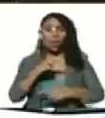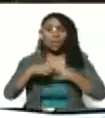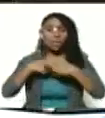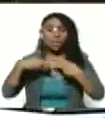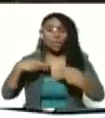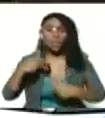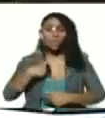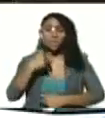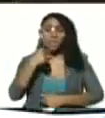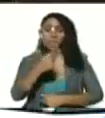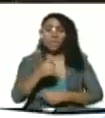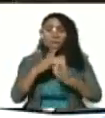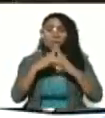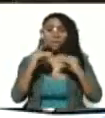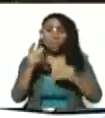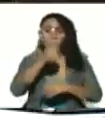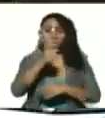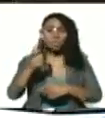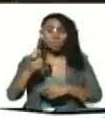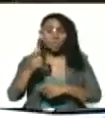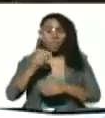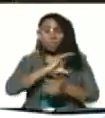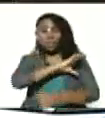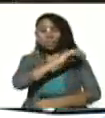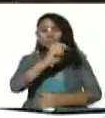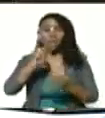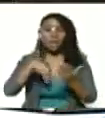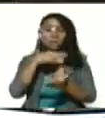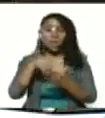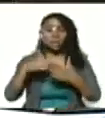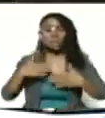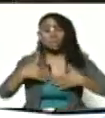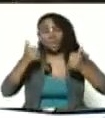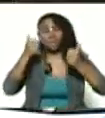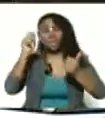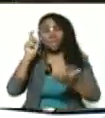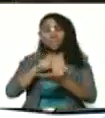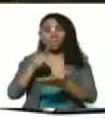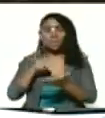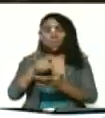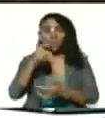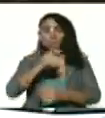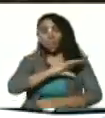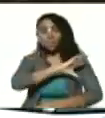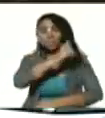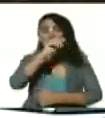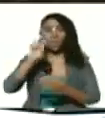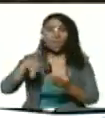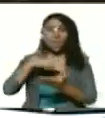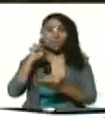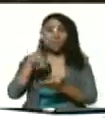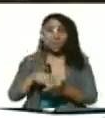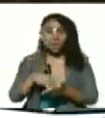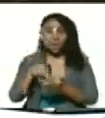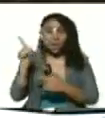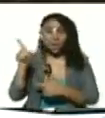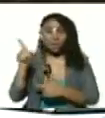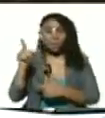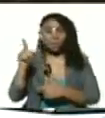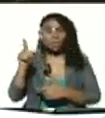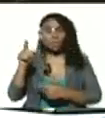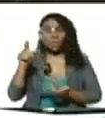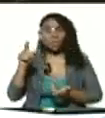Se lo he dicho a todos los miembros de la Dirección Nacional, salvo los miembros de la Dirección Nacional que son candidatos y